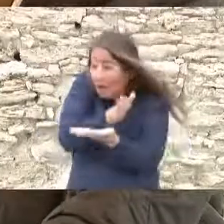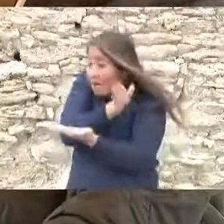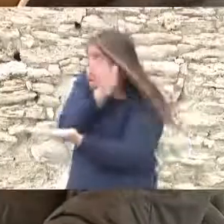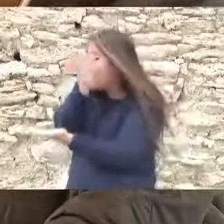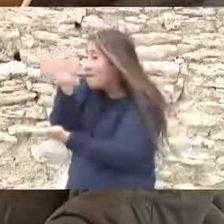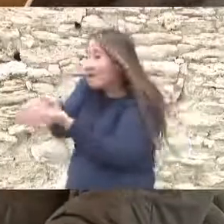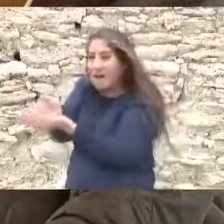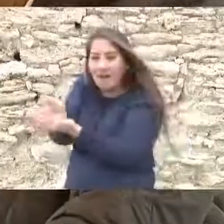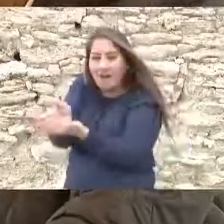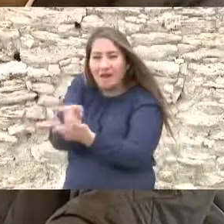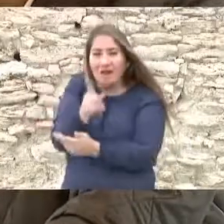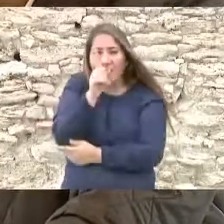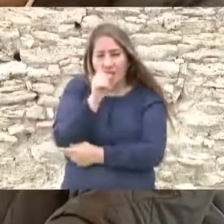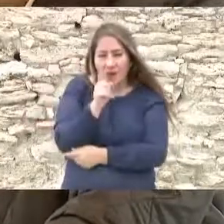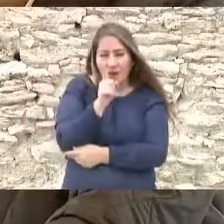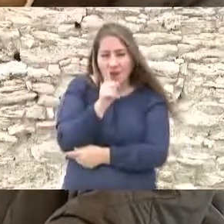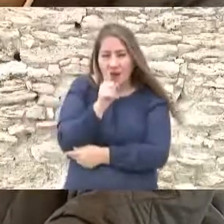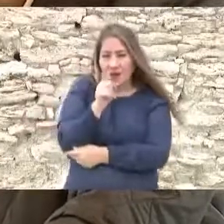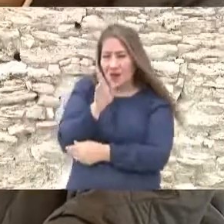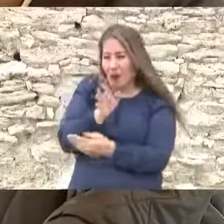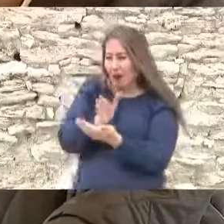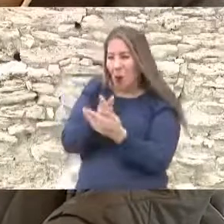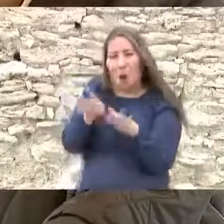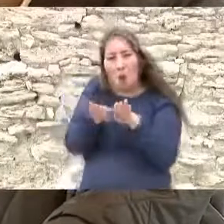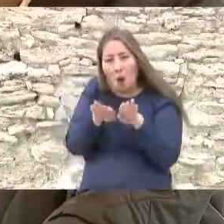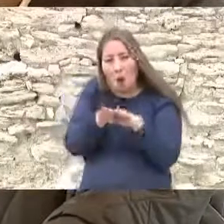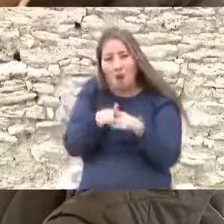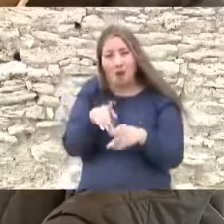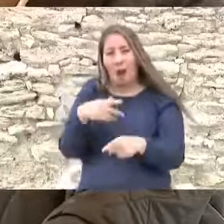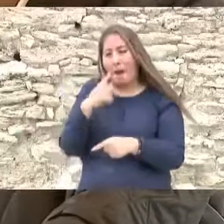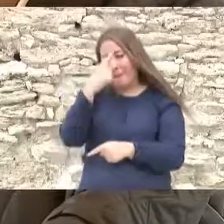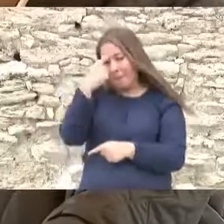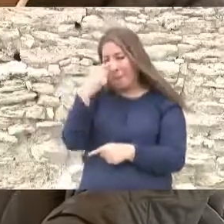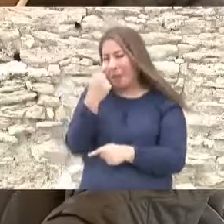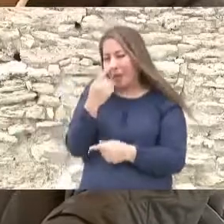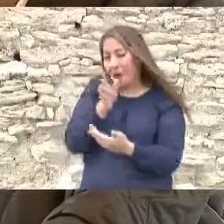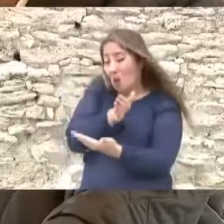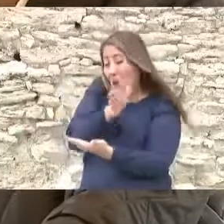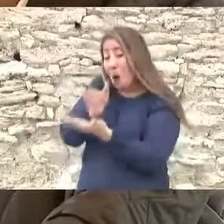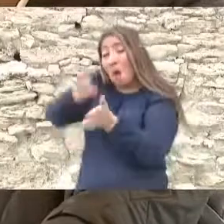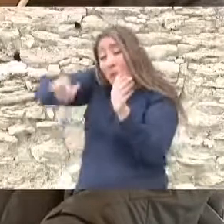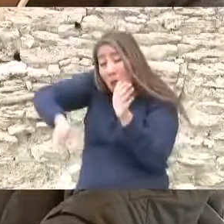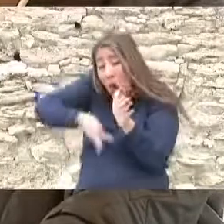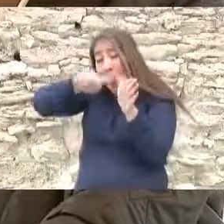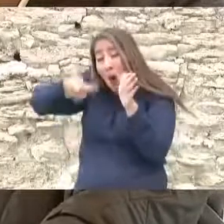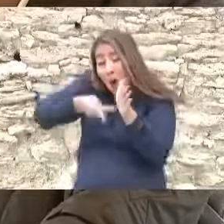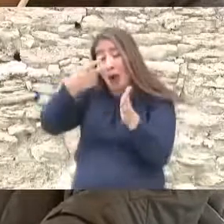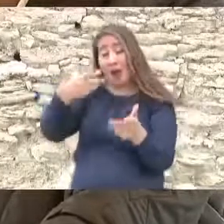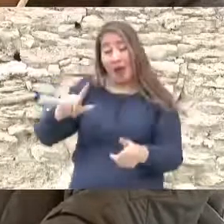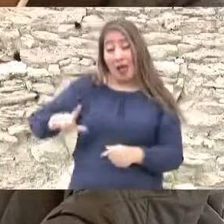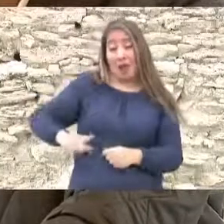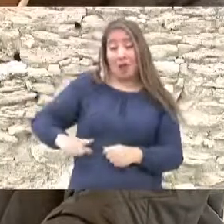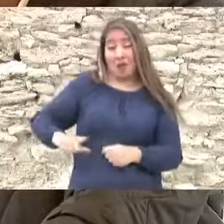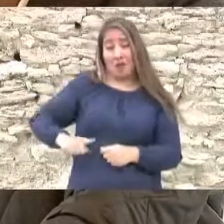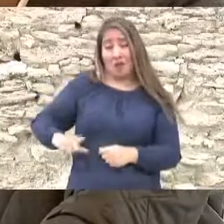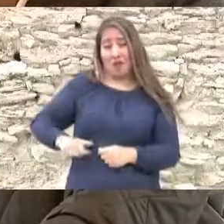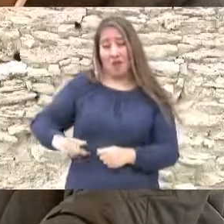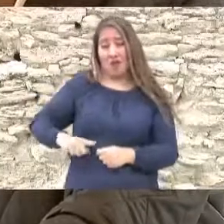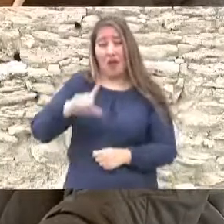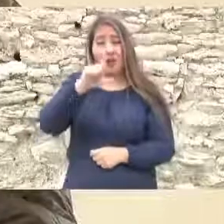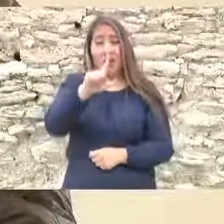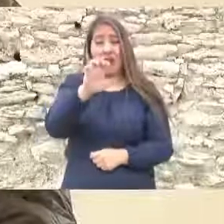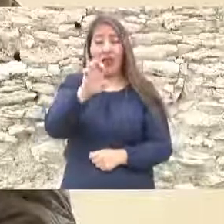una invasión para restaurar el gobierno de